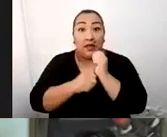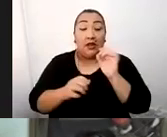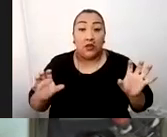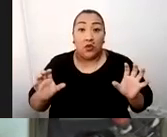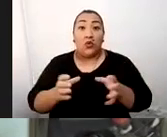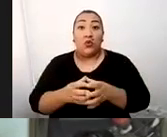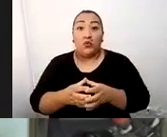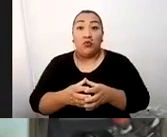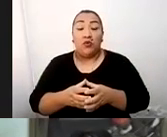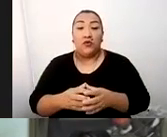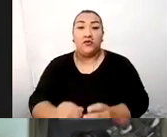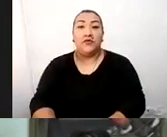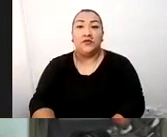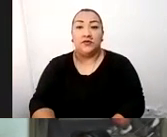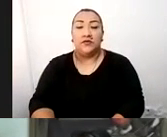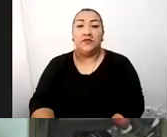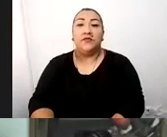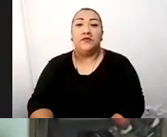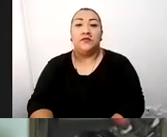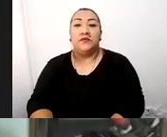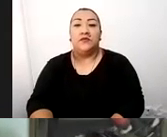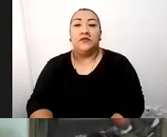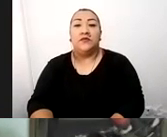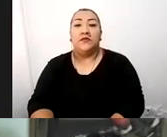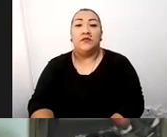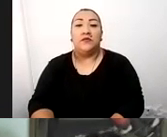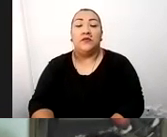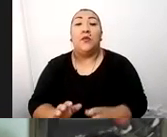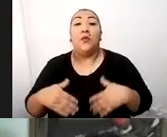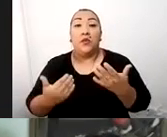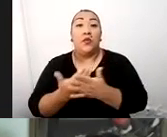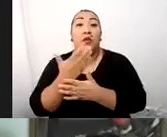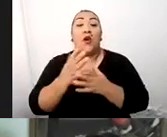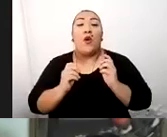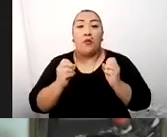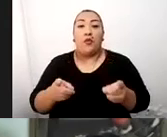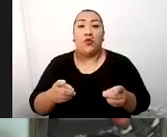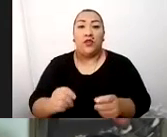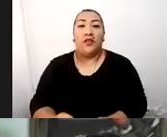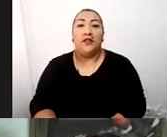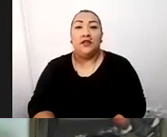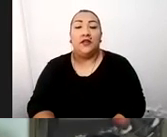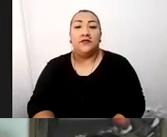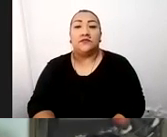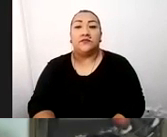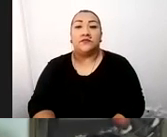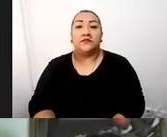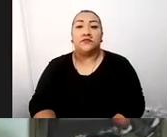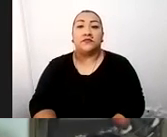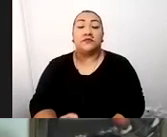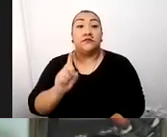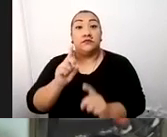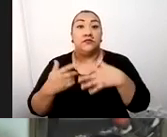turístico, nuevas oportunidades y opciones. Por ejemplo, tenemos aquí algo que hemos desarrollado y que nos ha permitido